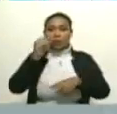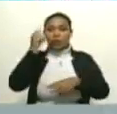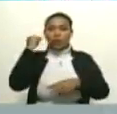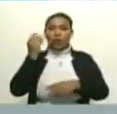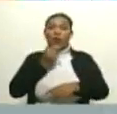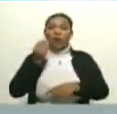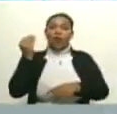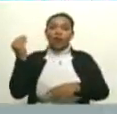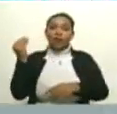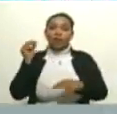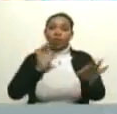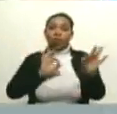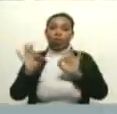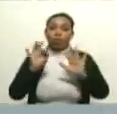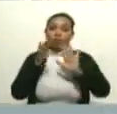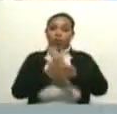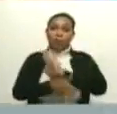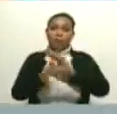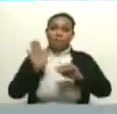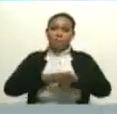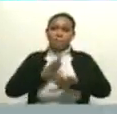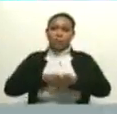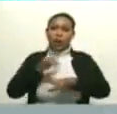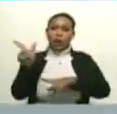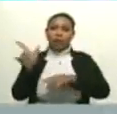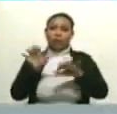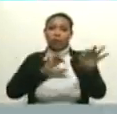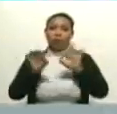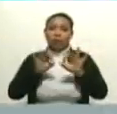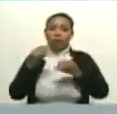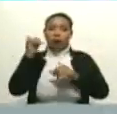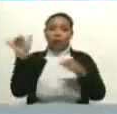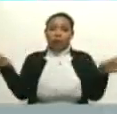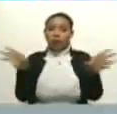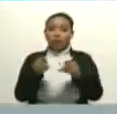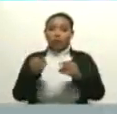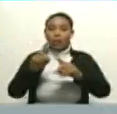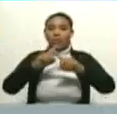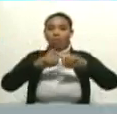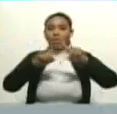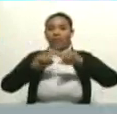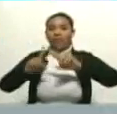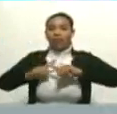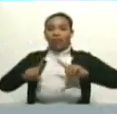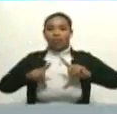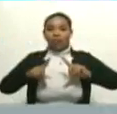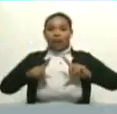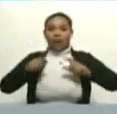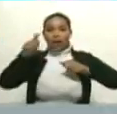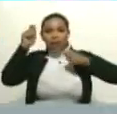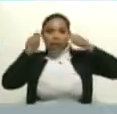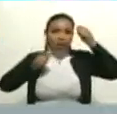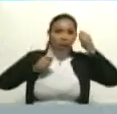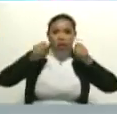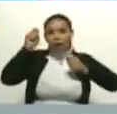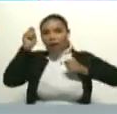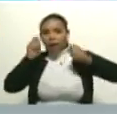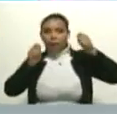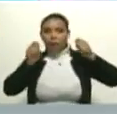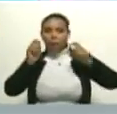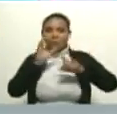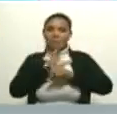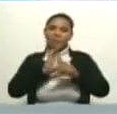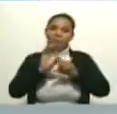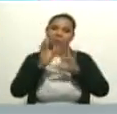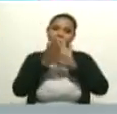jóvenes el teatro, porque el teatro te resume diversas expresiones de la cultura,